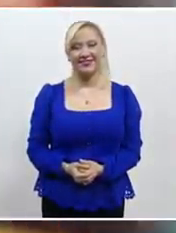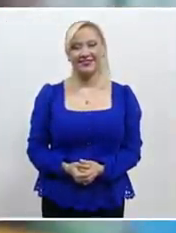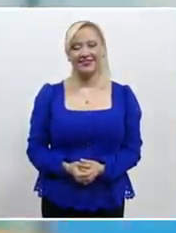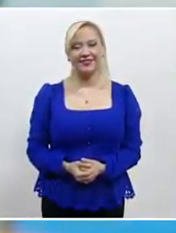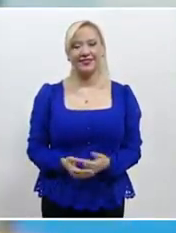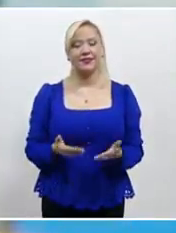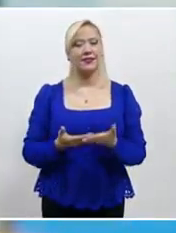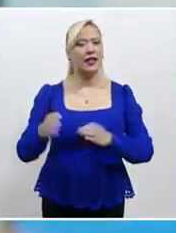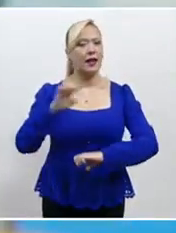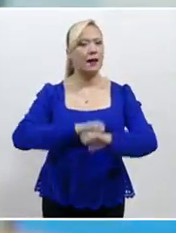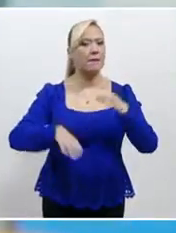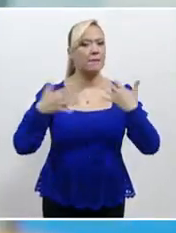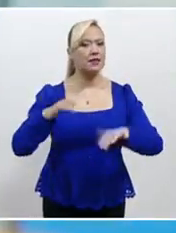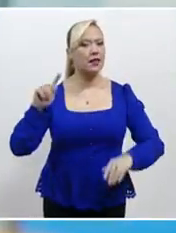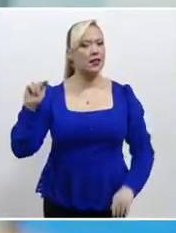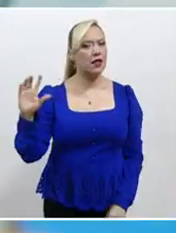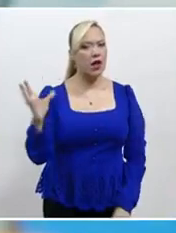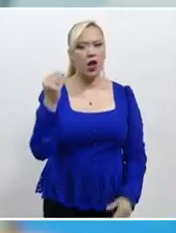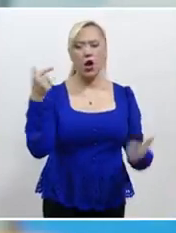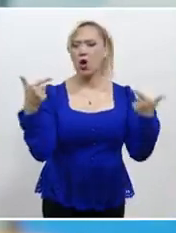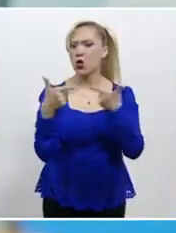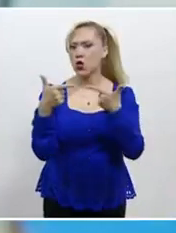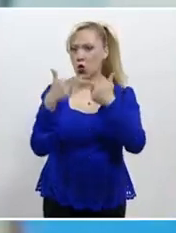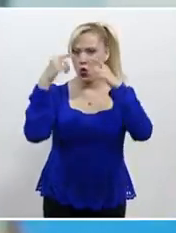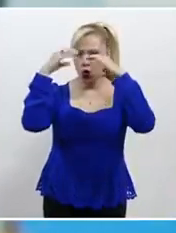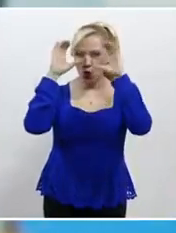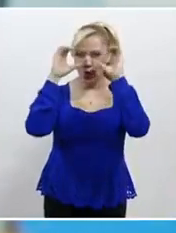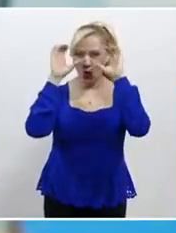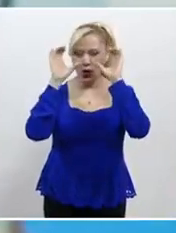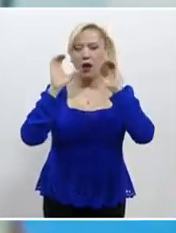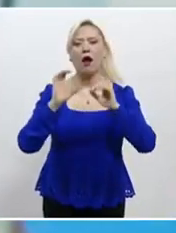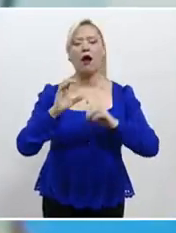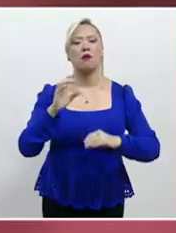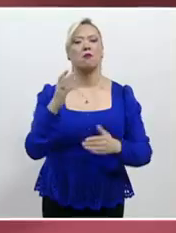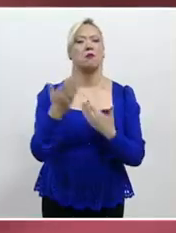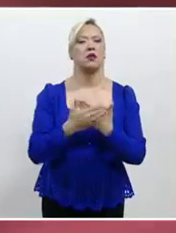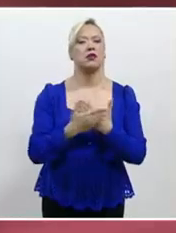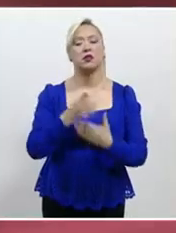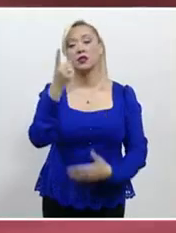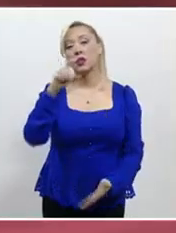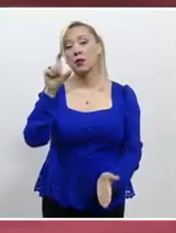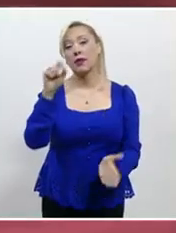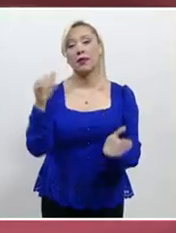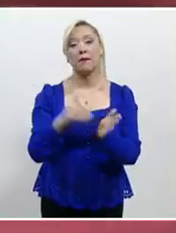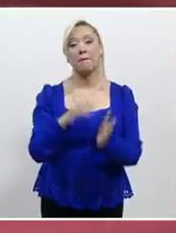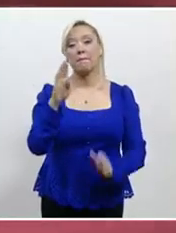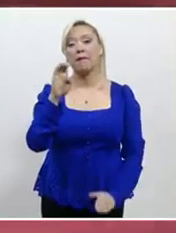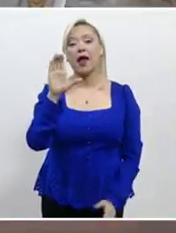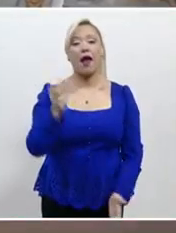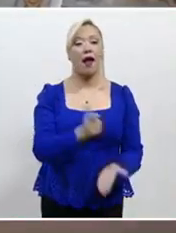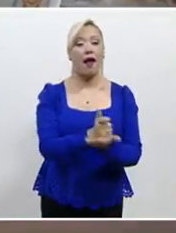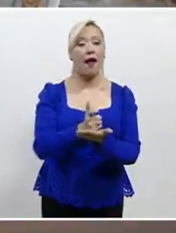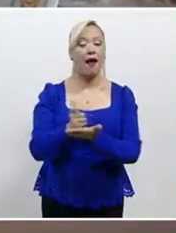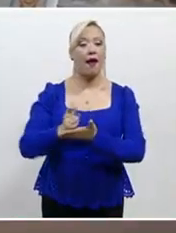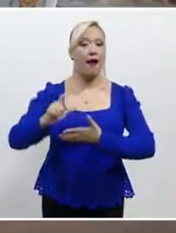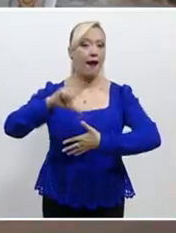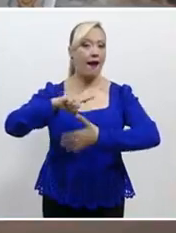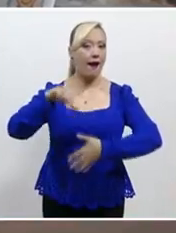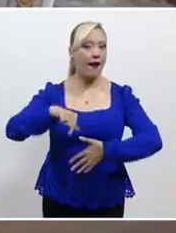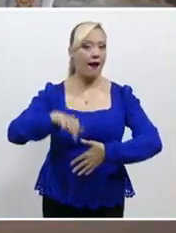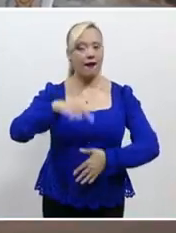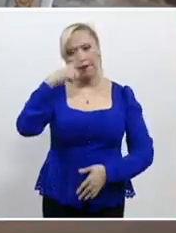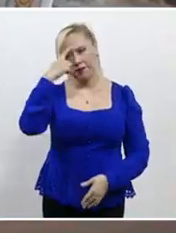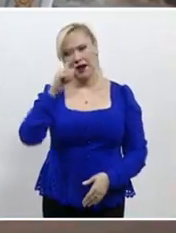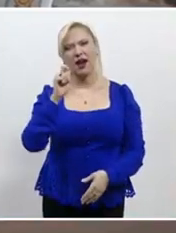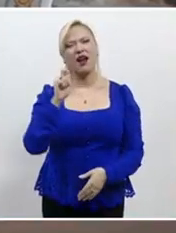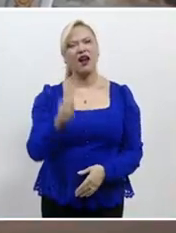La empresa tecnológica Google anunció que ofrecerá 120 mil becas en América Latina este verano a través de su